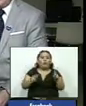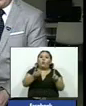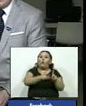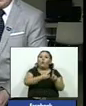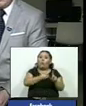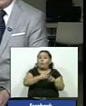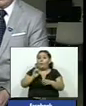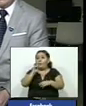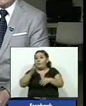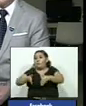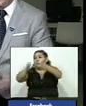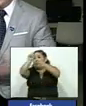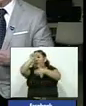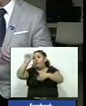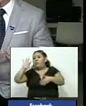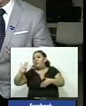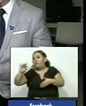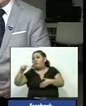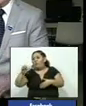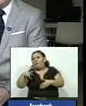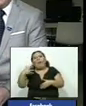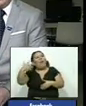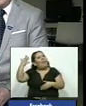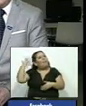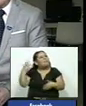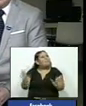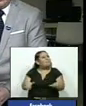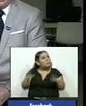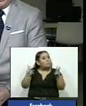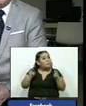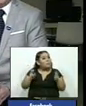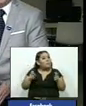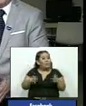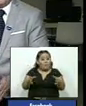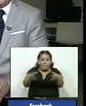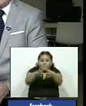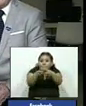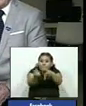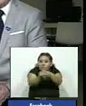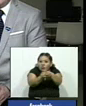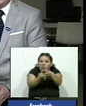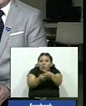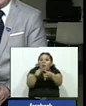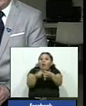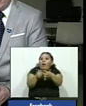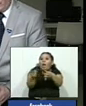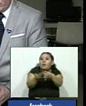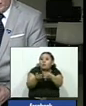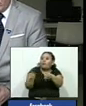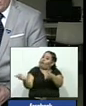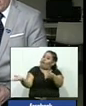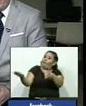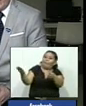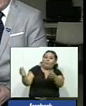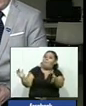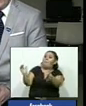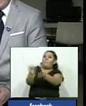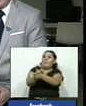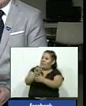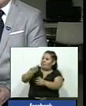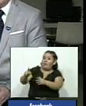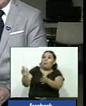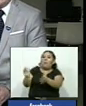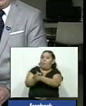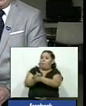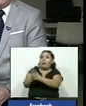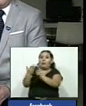contra ellos la fiscalía ¿qué antecedentes tenemos de este caso? eran gente que se dedicaba a generar matrimonios forzados para luego